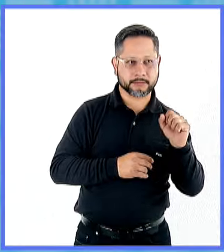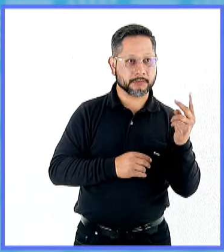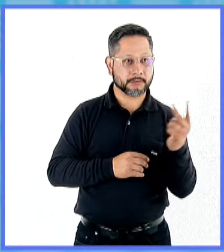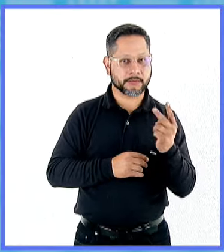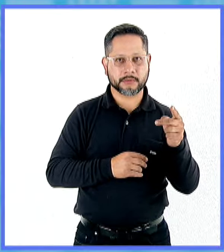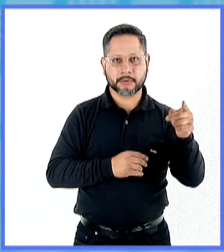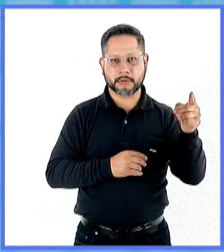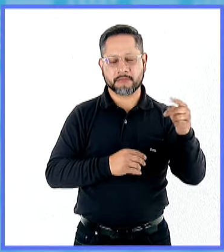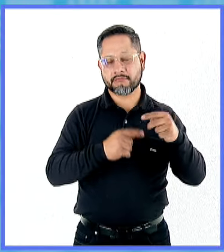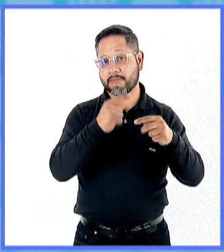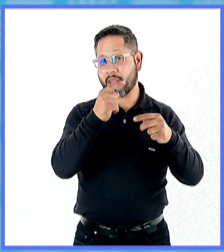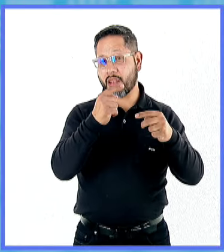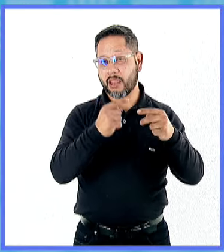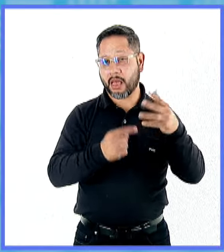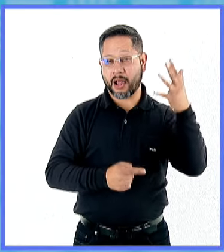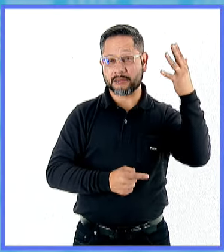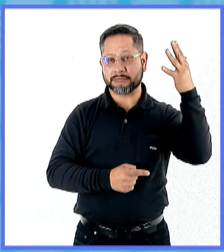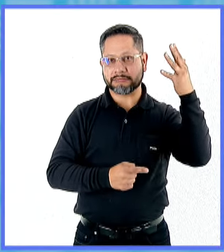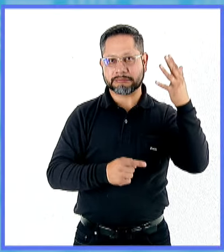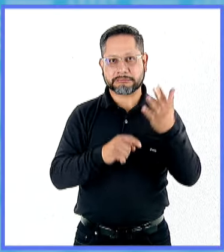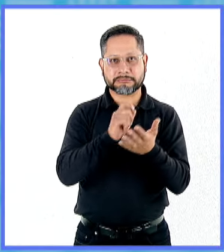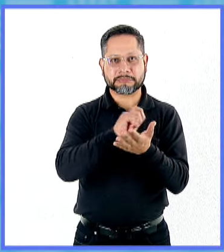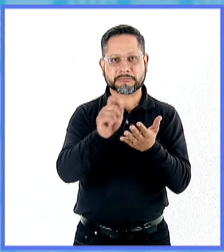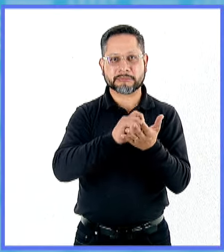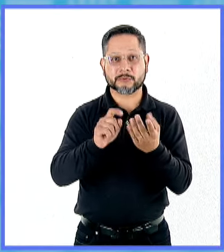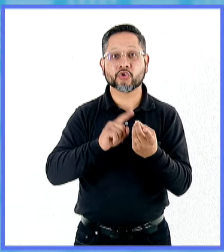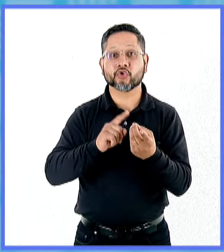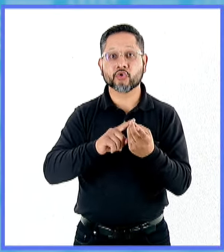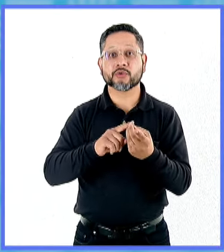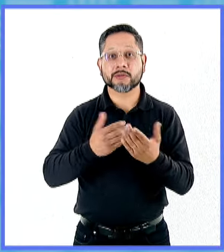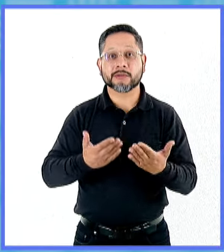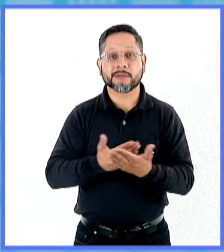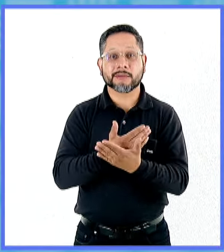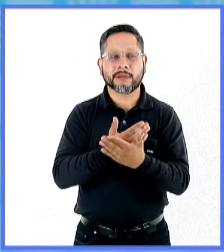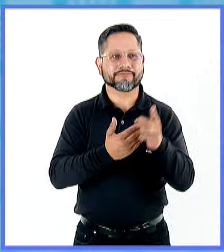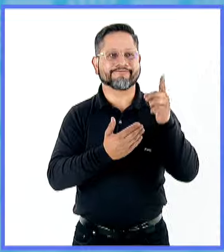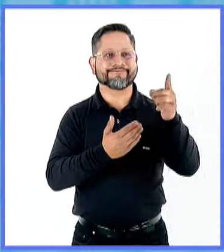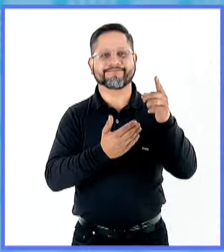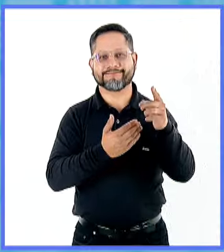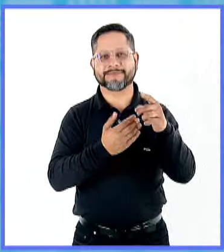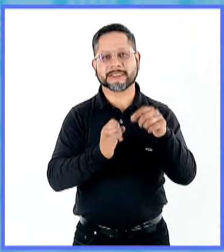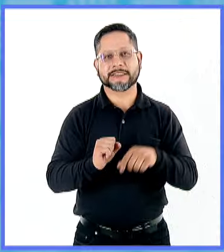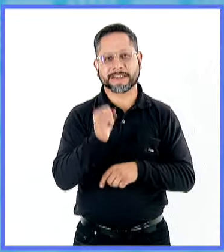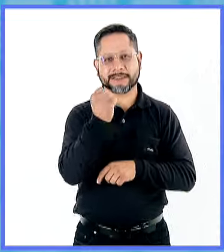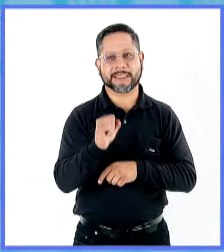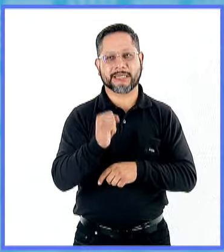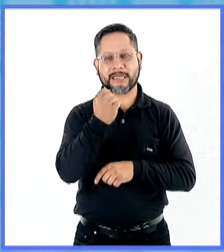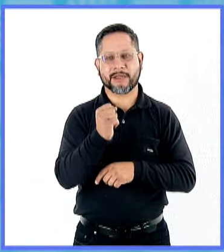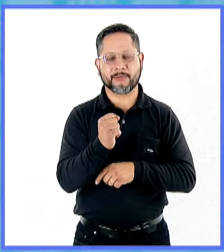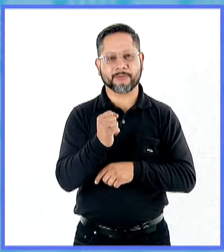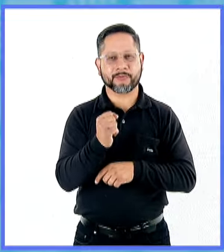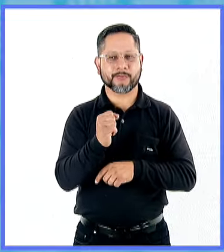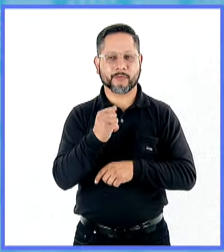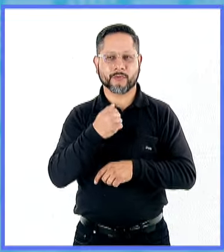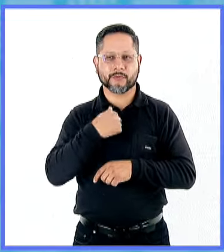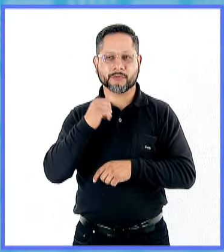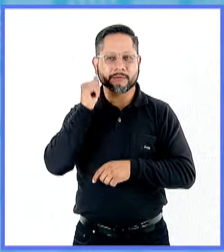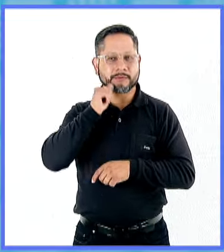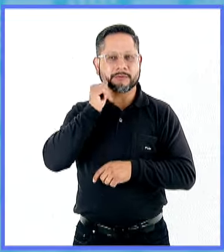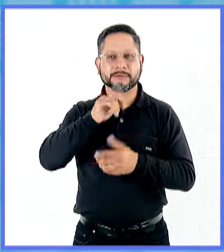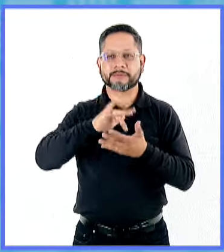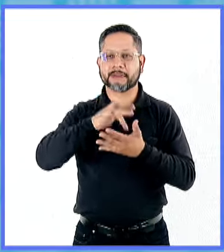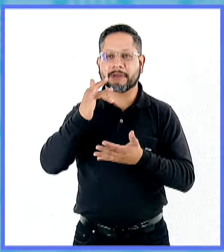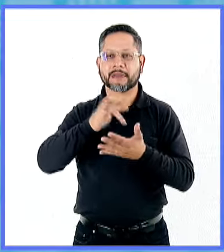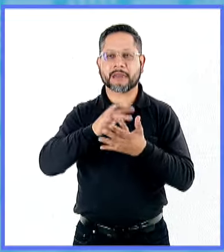larga lista de escritores son de Sinaloa. Algo que me ha enseñado a mí la feria, y yo se lo agradeceré siempre,